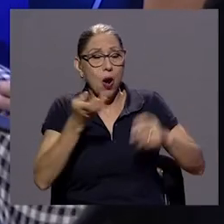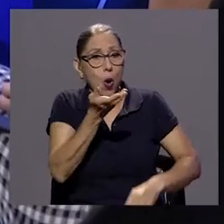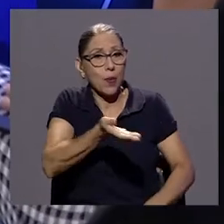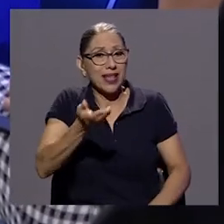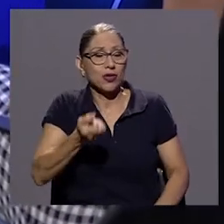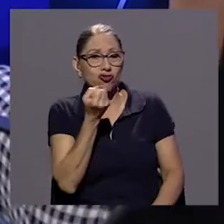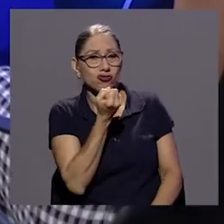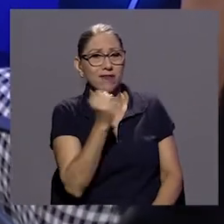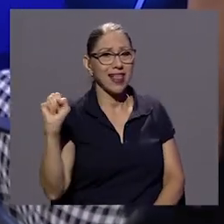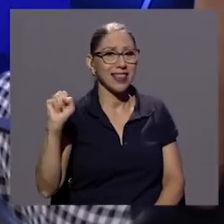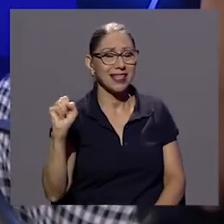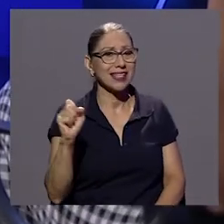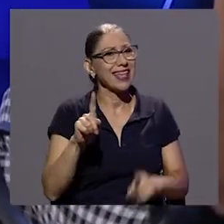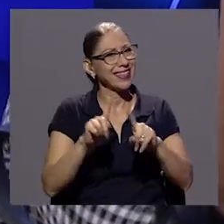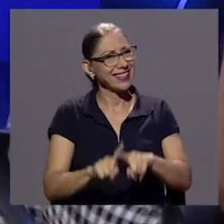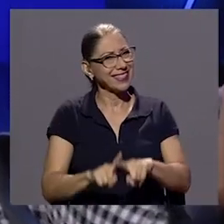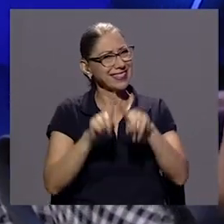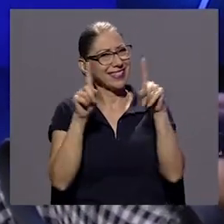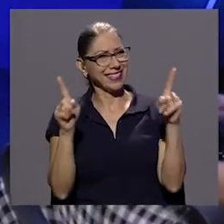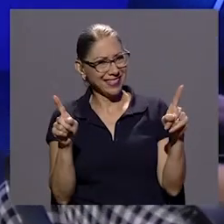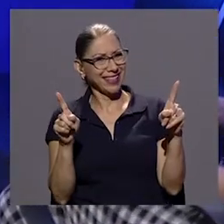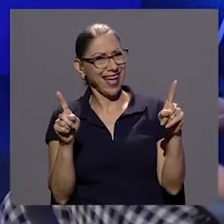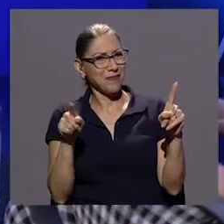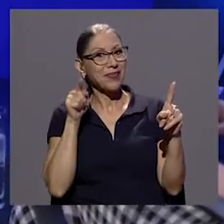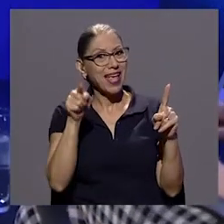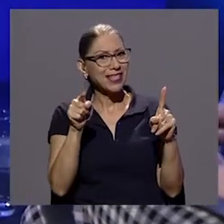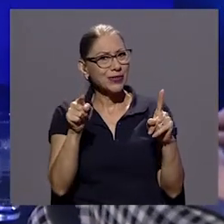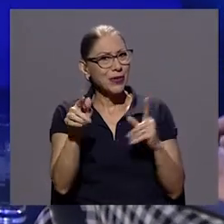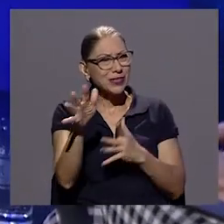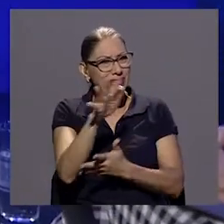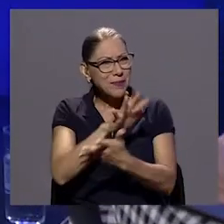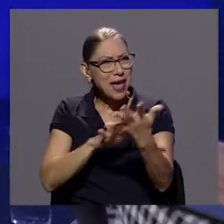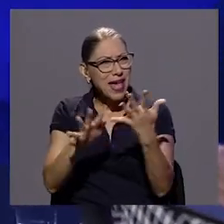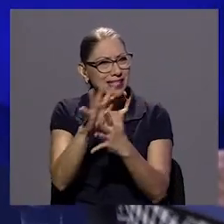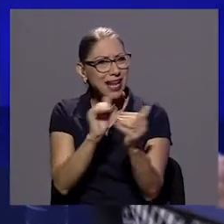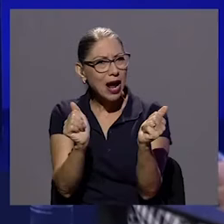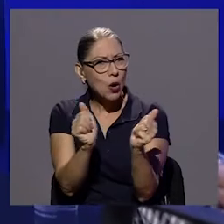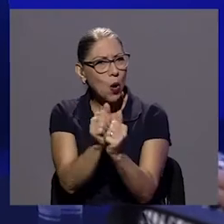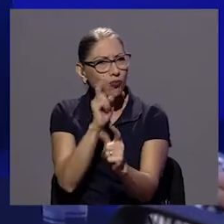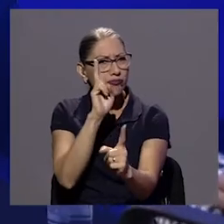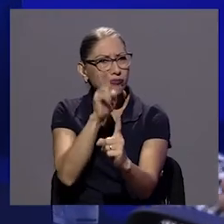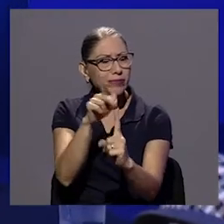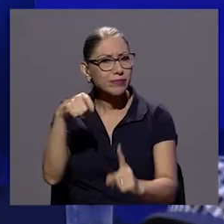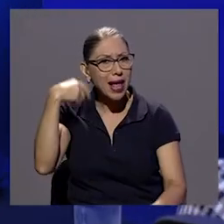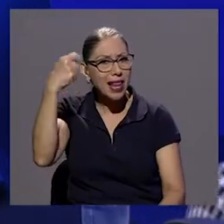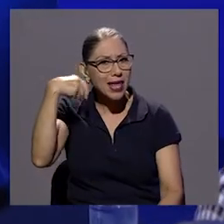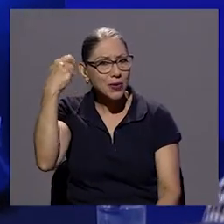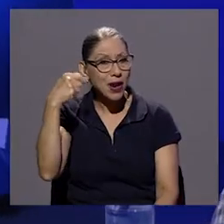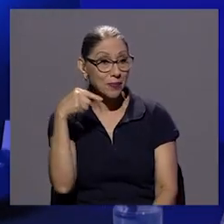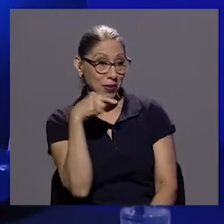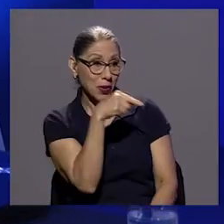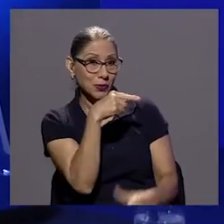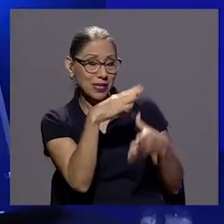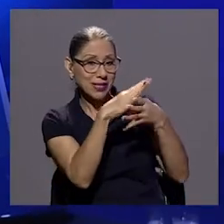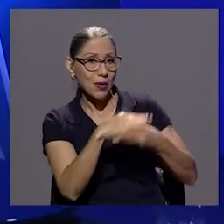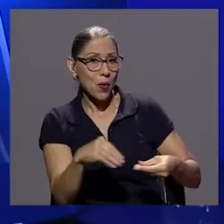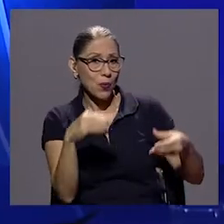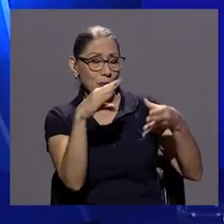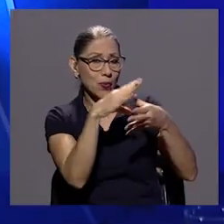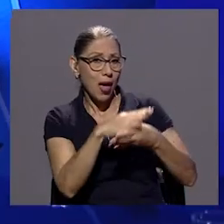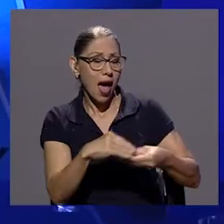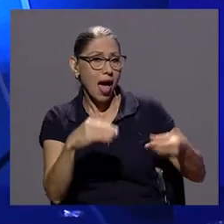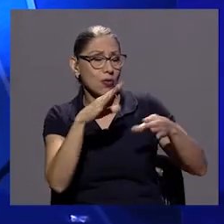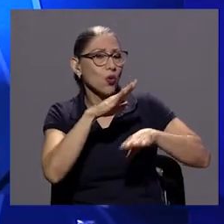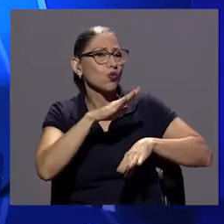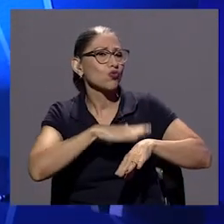que incluso se mezcla con la película misma o sea toda esa historia que estás contando